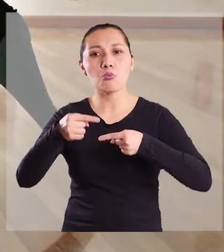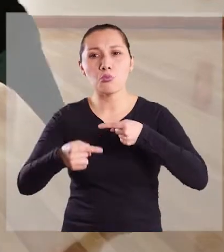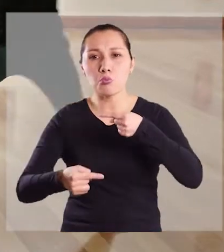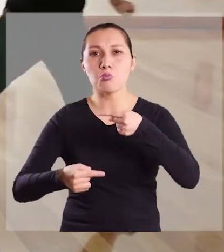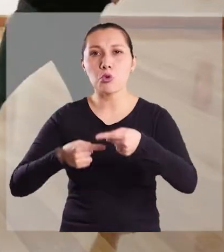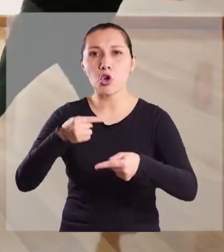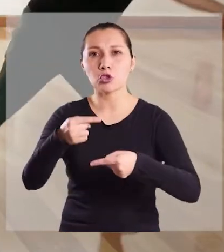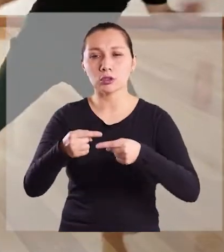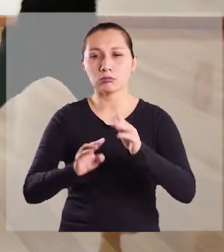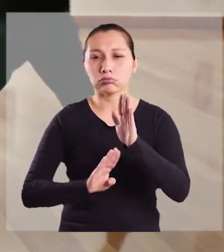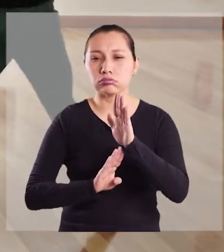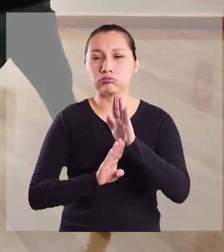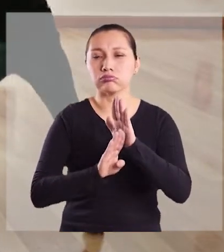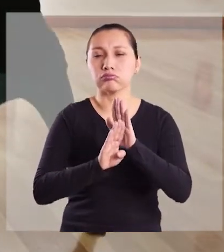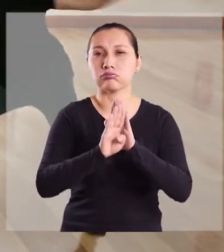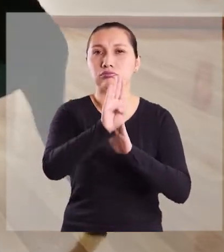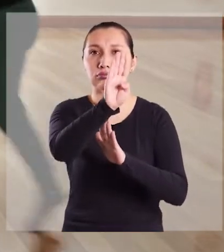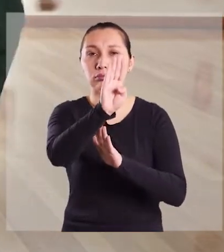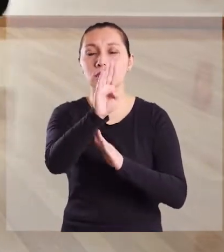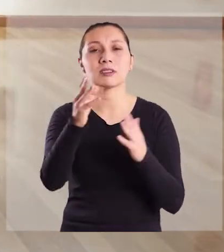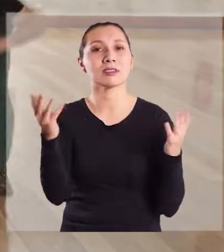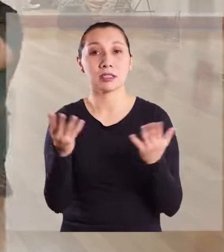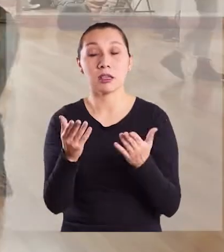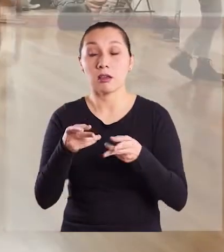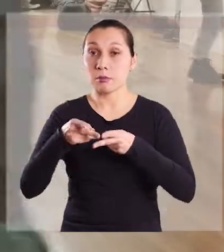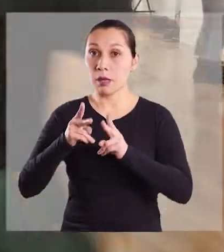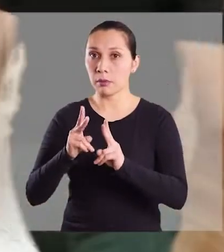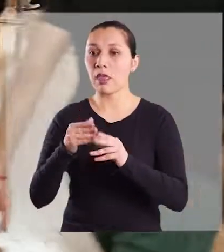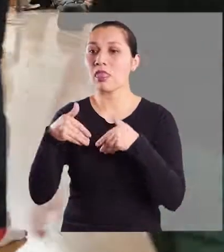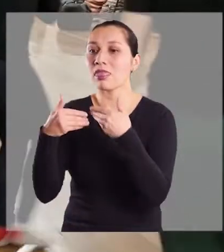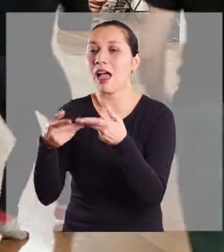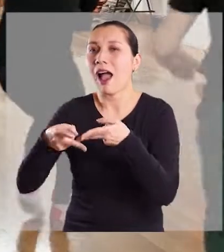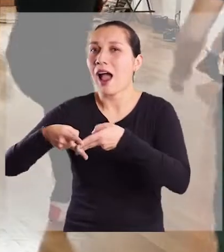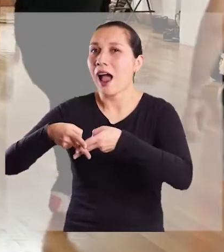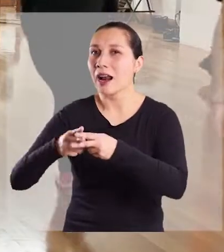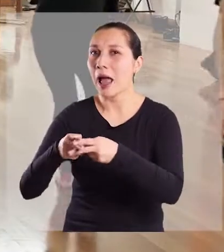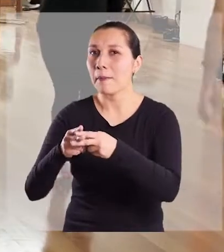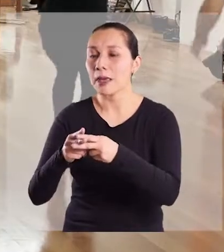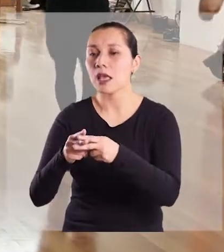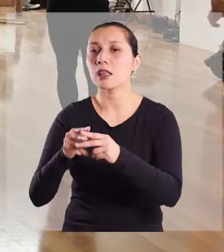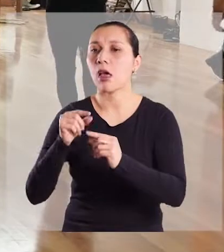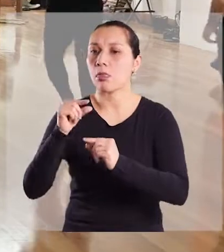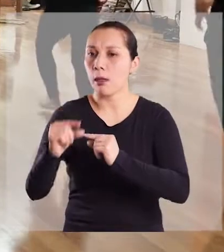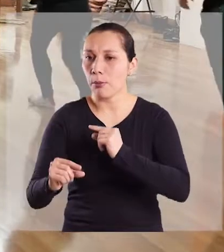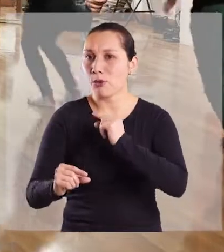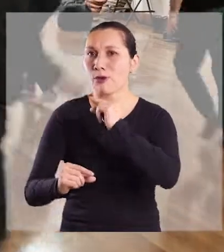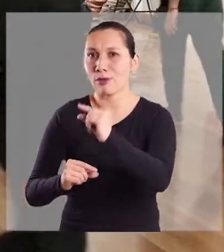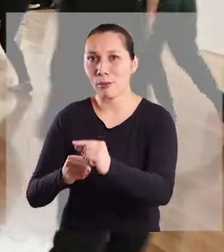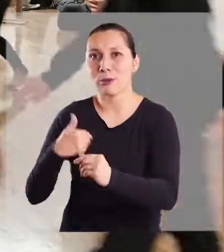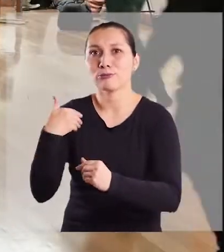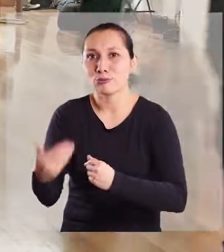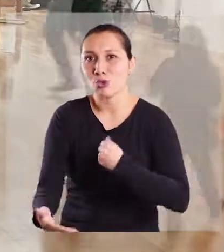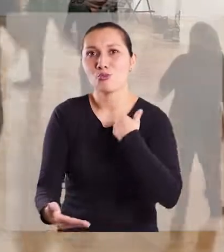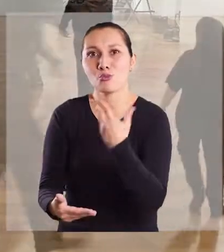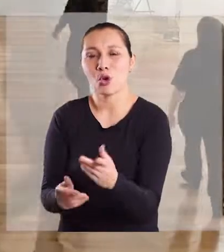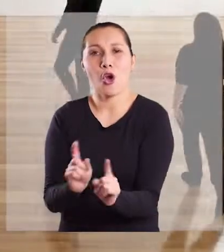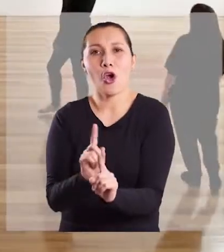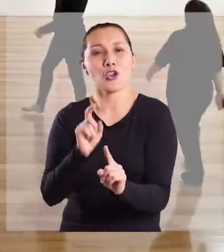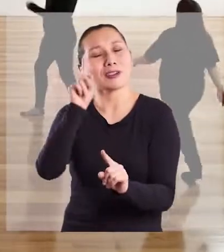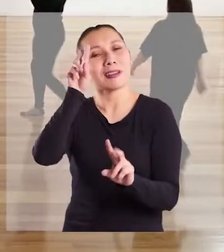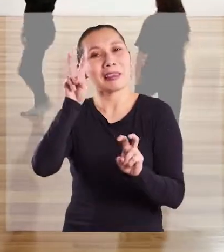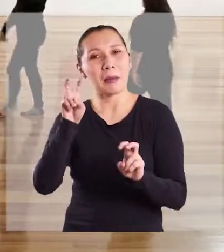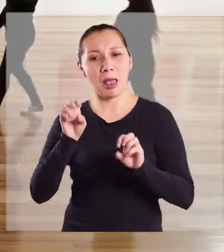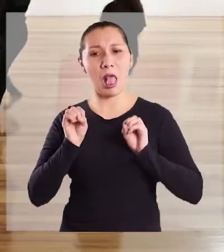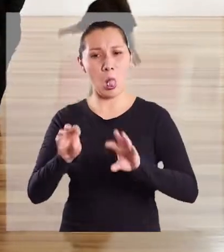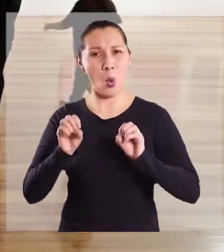de desarrollo, que permite ir entregando herramientas de a poco, pero también no